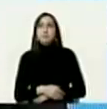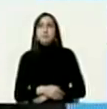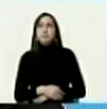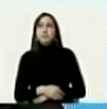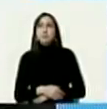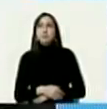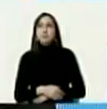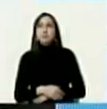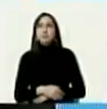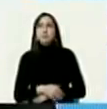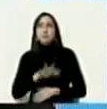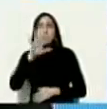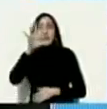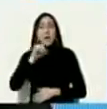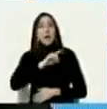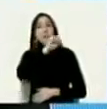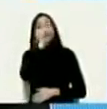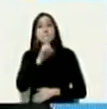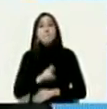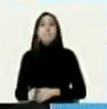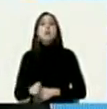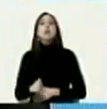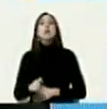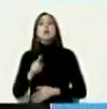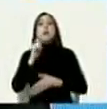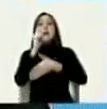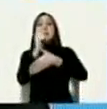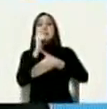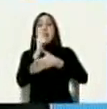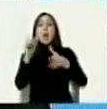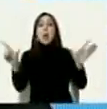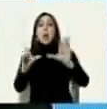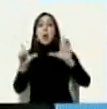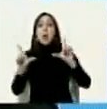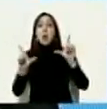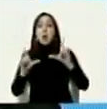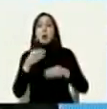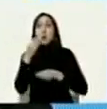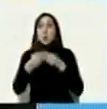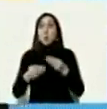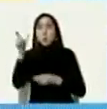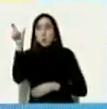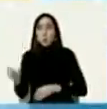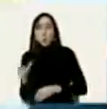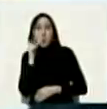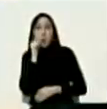la quinta pregunta la realiza por Telesur Venezuela Leonel Retamal